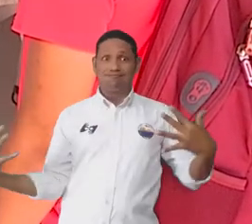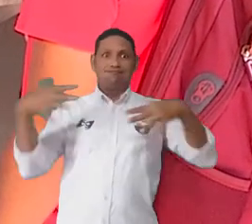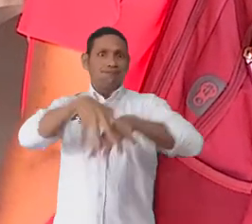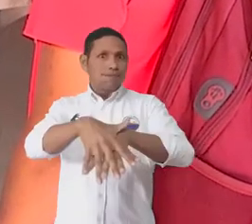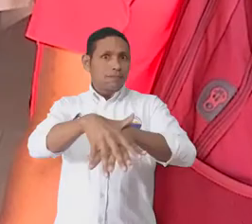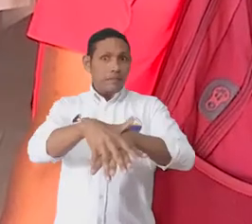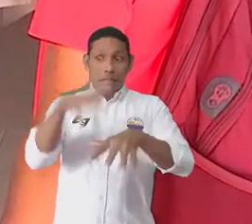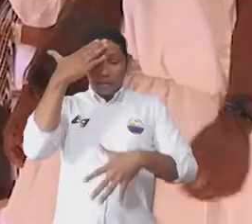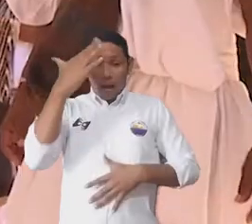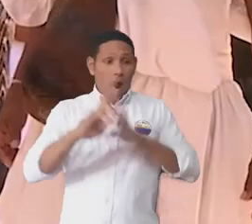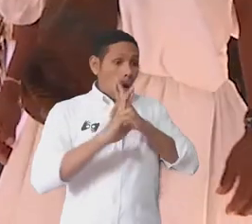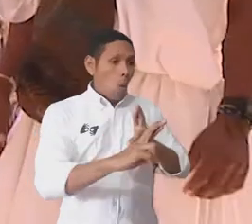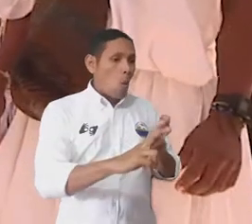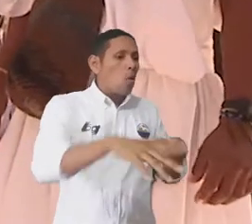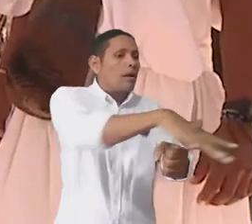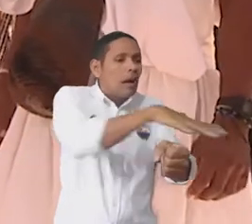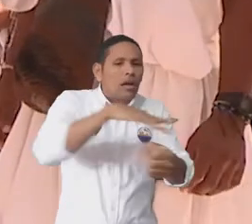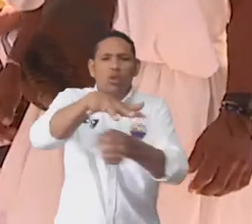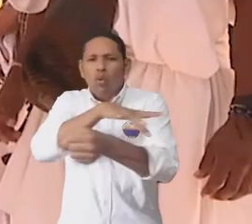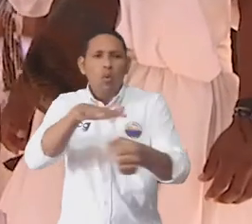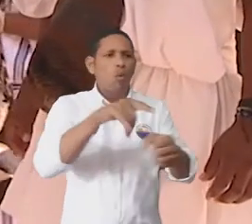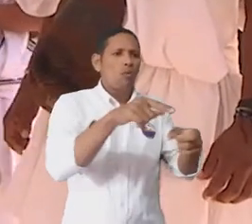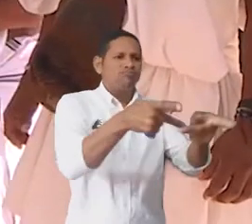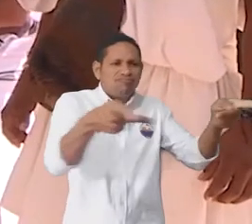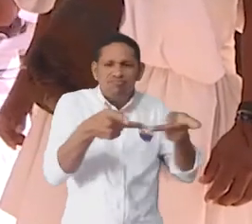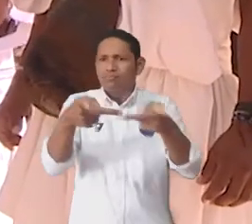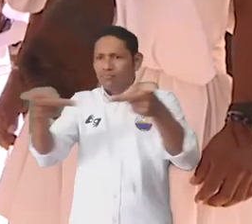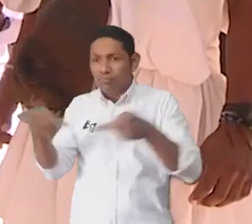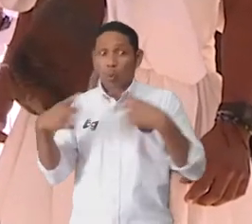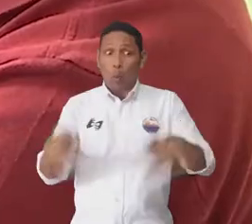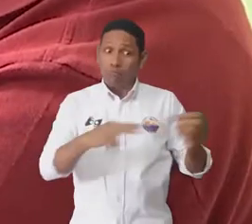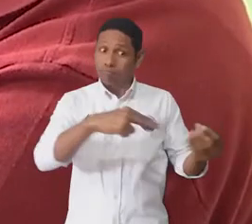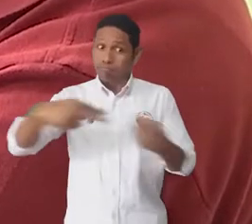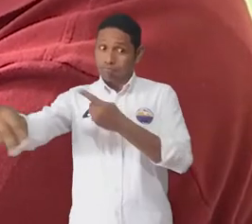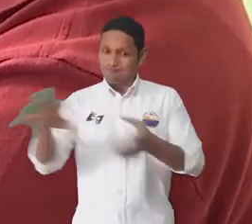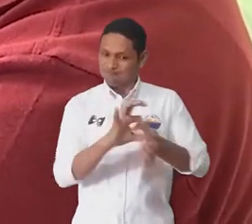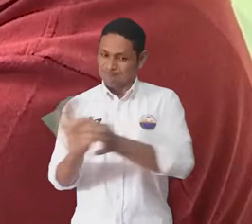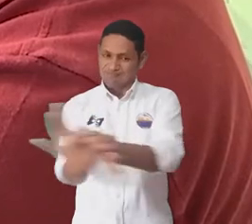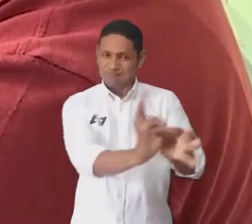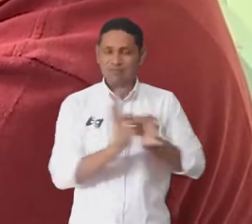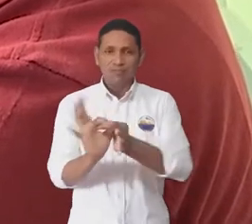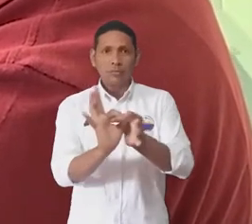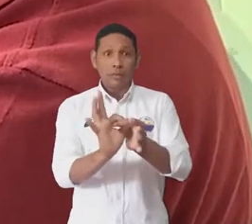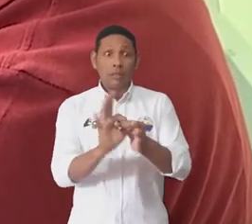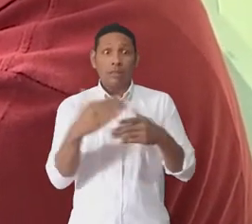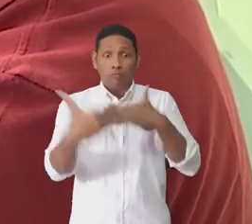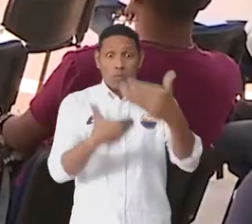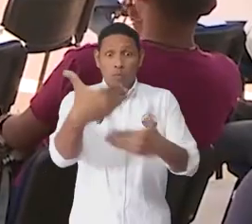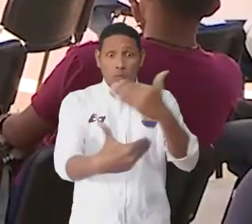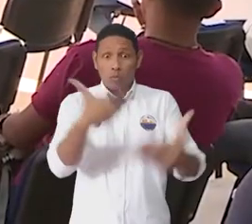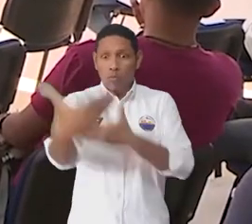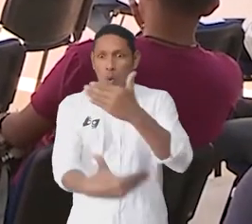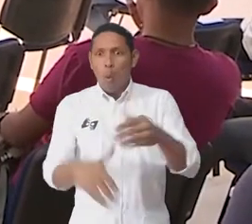reconozcan los territorios y logren vincularlos a dinámicas sociales de educación para que permitan las transformaciones sociales